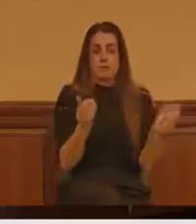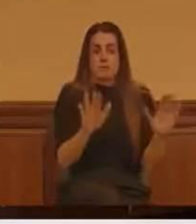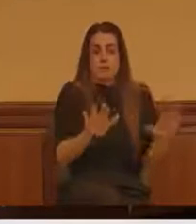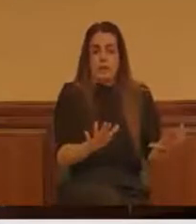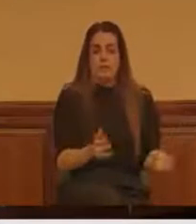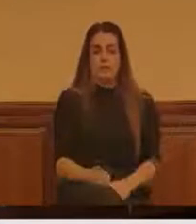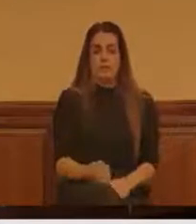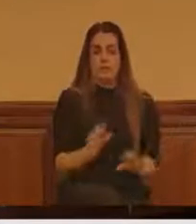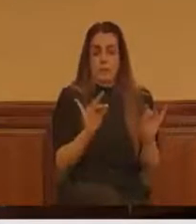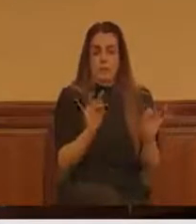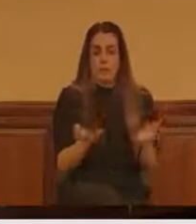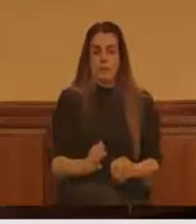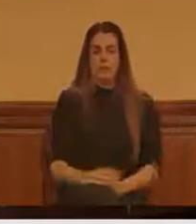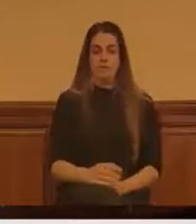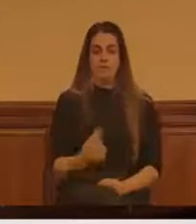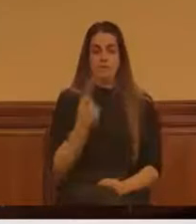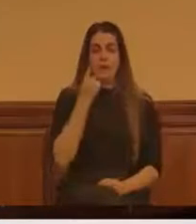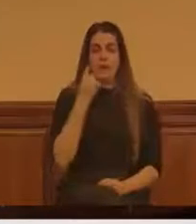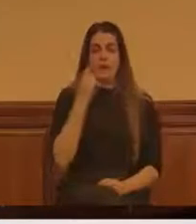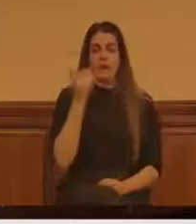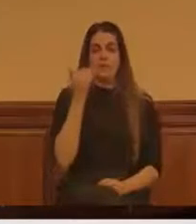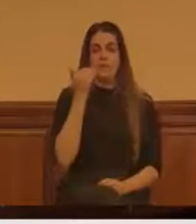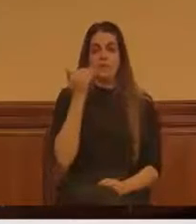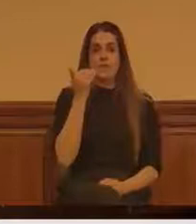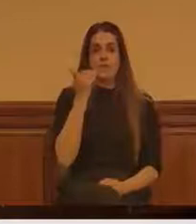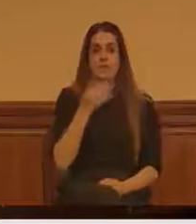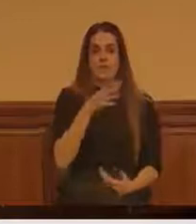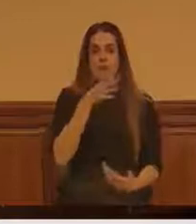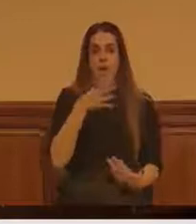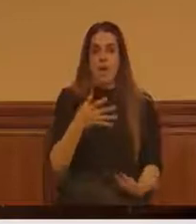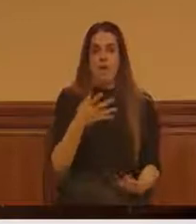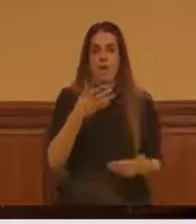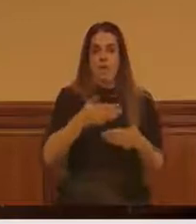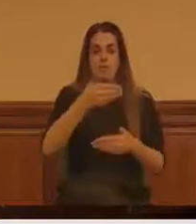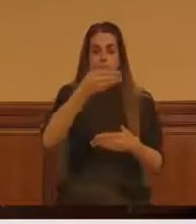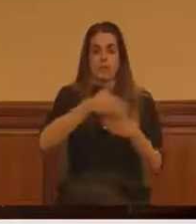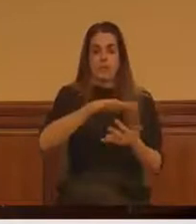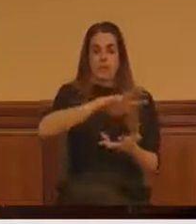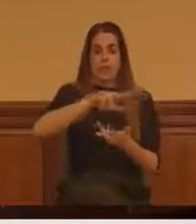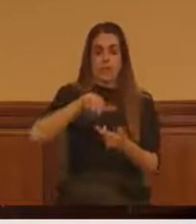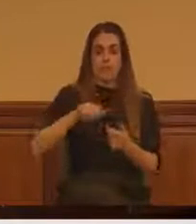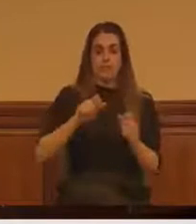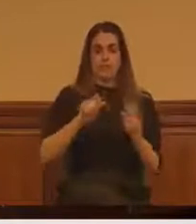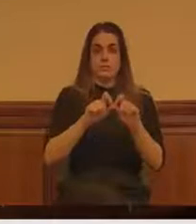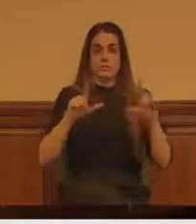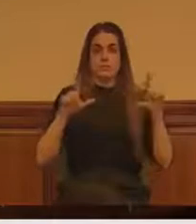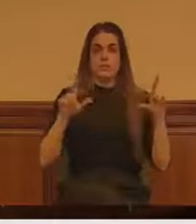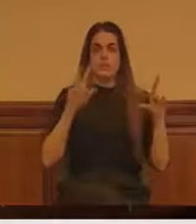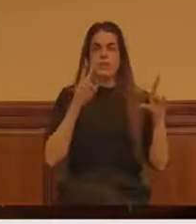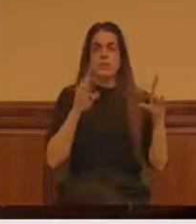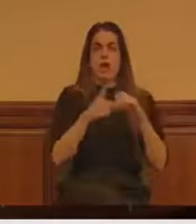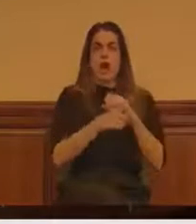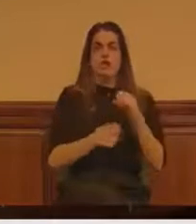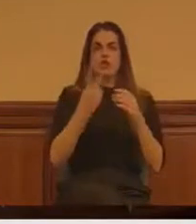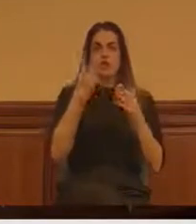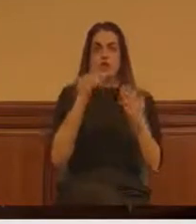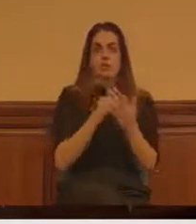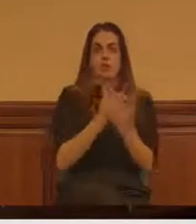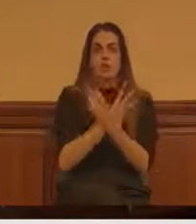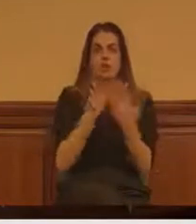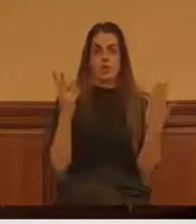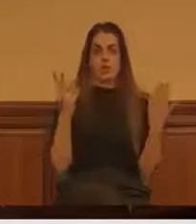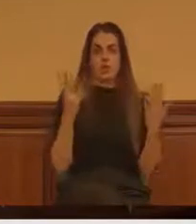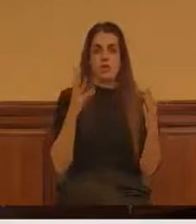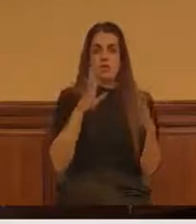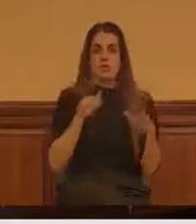Fíjense ustedes en la fecha, estábamos en… cuando se anuncia lo del nuevo centro de protección animal, era agosto del 2018 y, claro, es que las elecciones